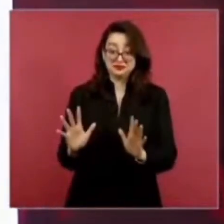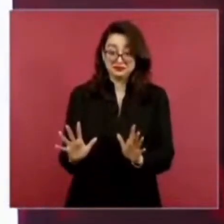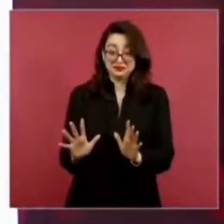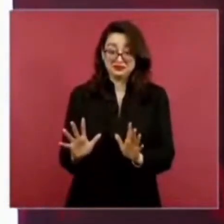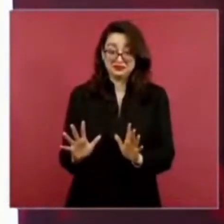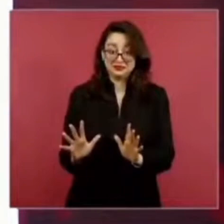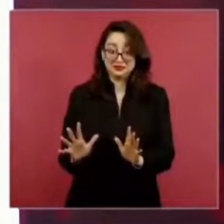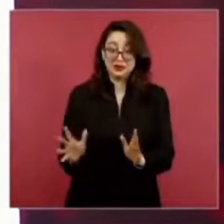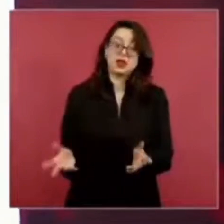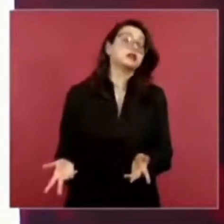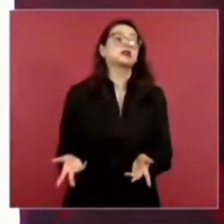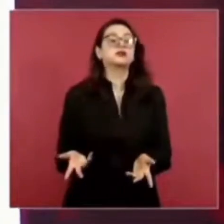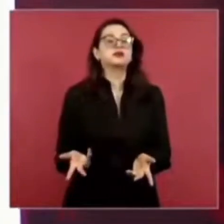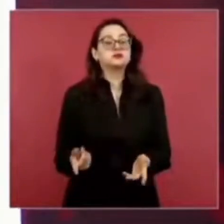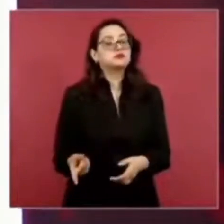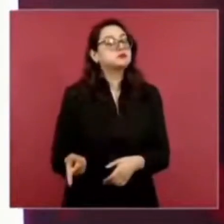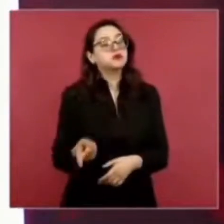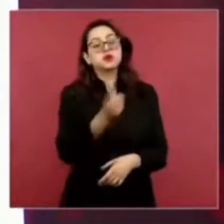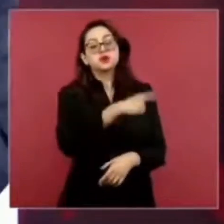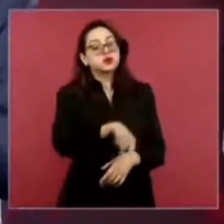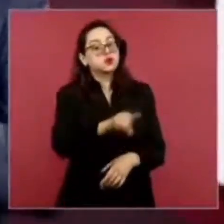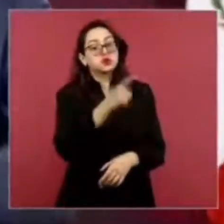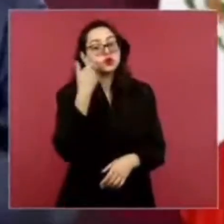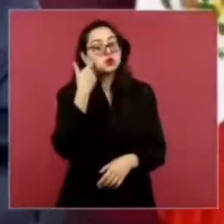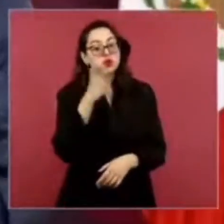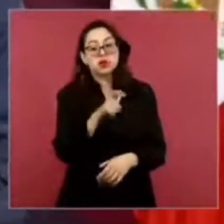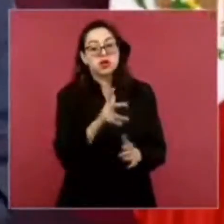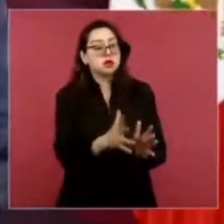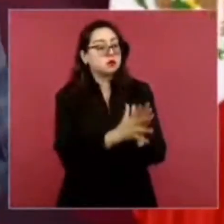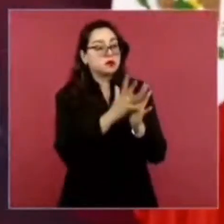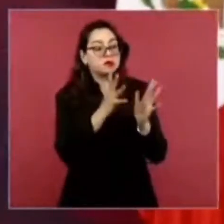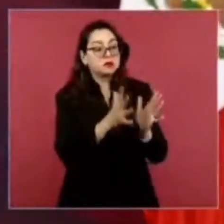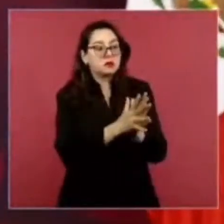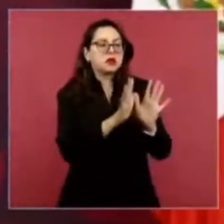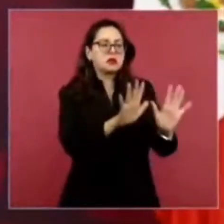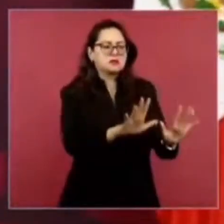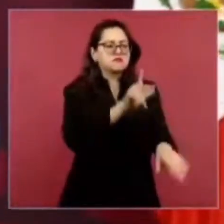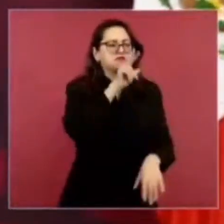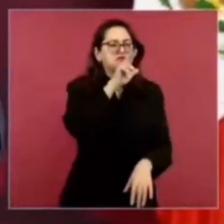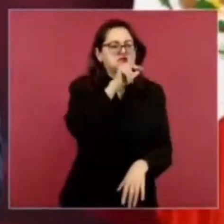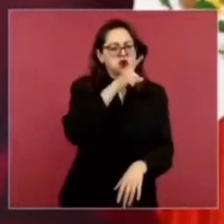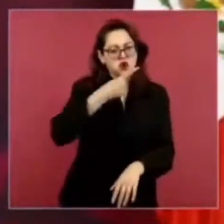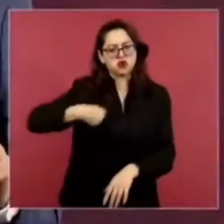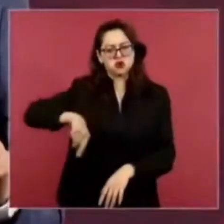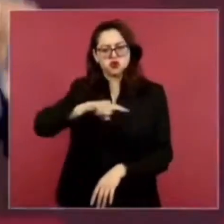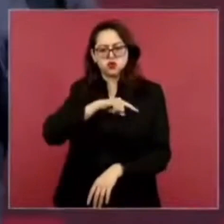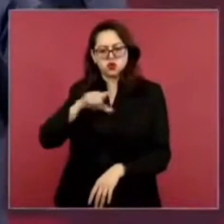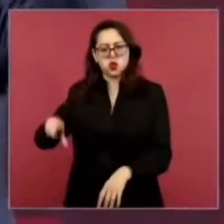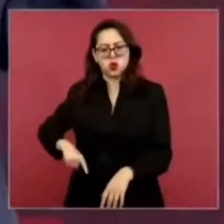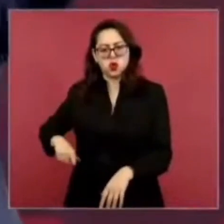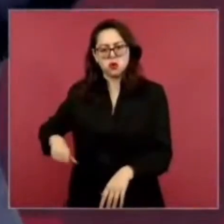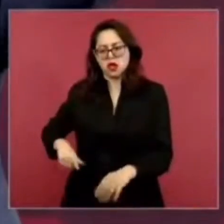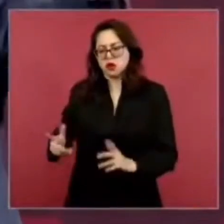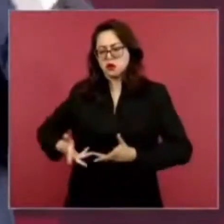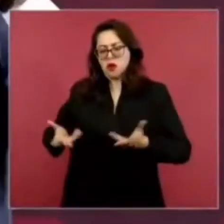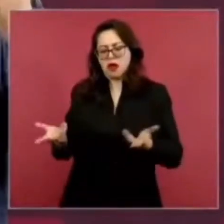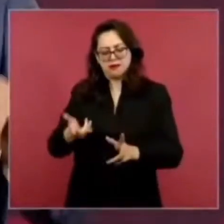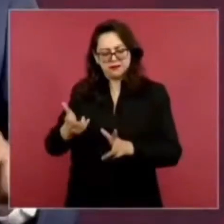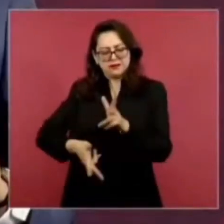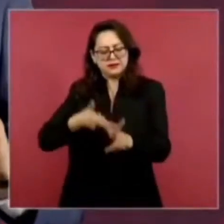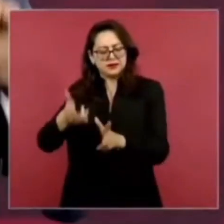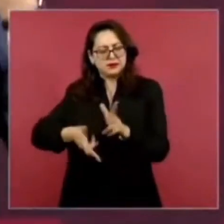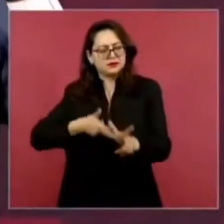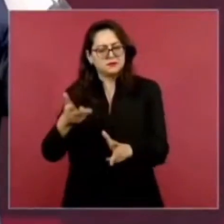no se decide eso entonces puede ser el estado directamente como se va a administrar